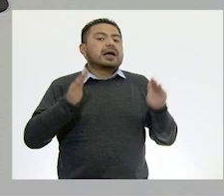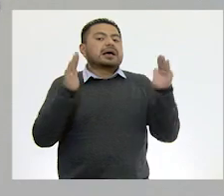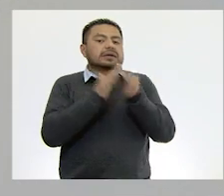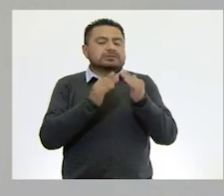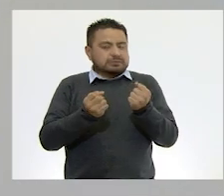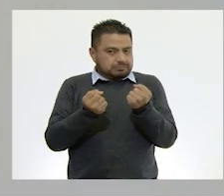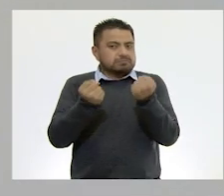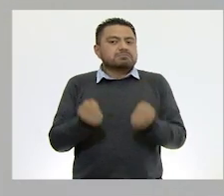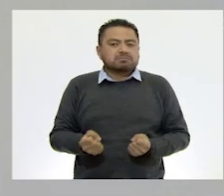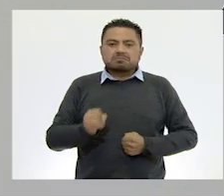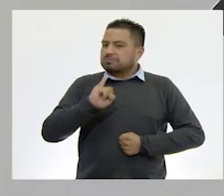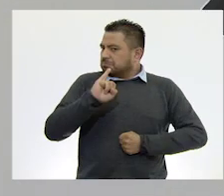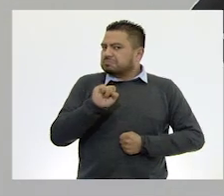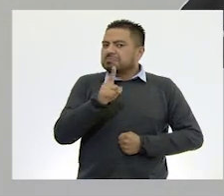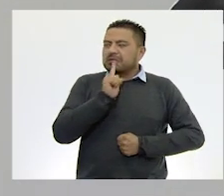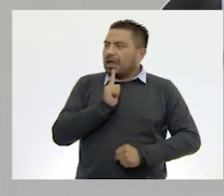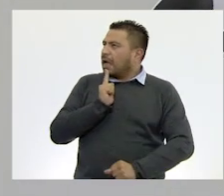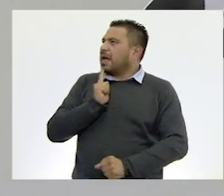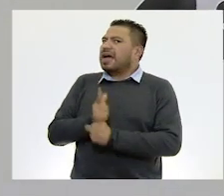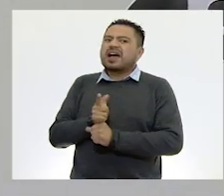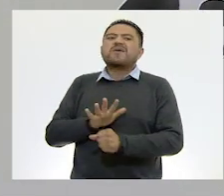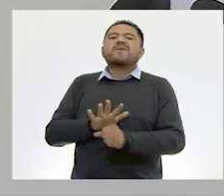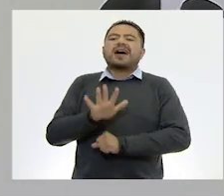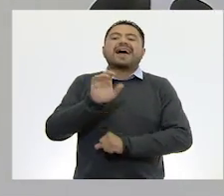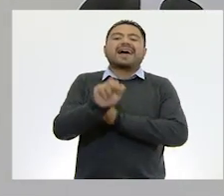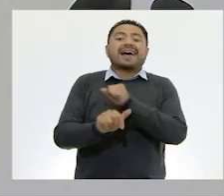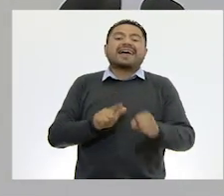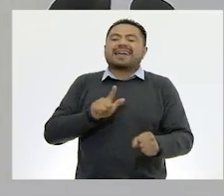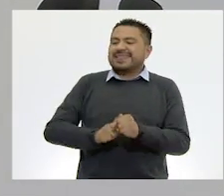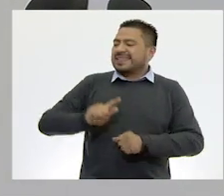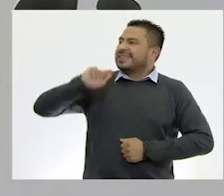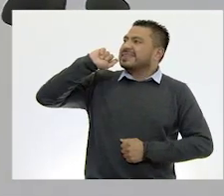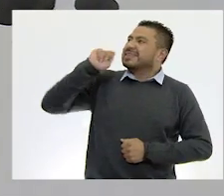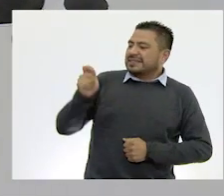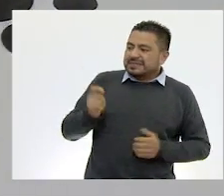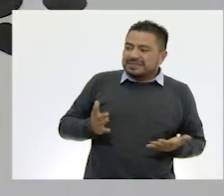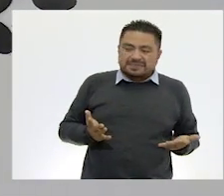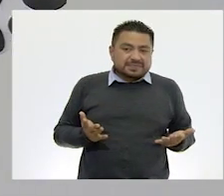seguro que ya adivinaron de qué animal se trata, ¿verdad?